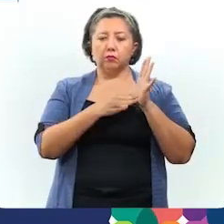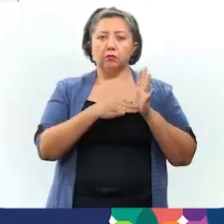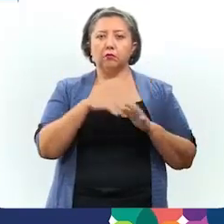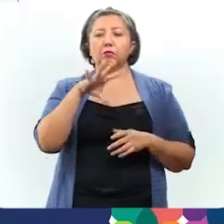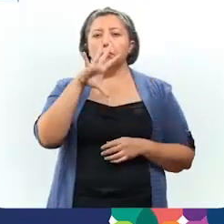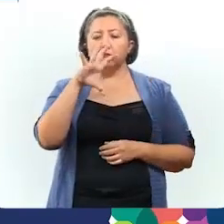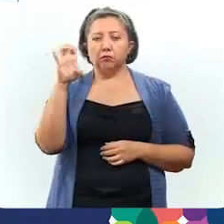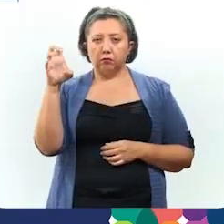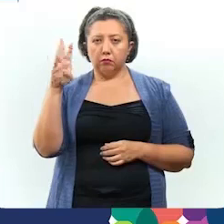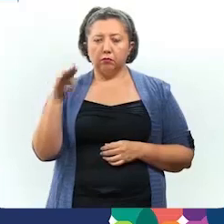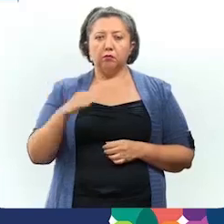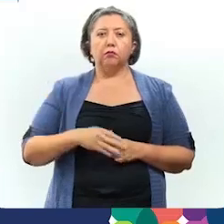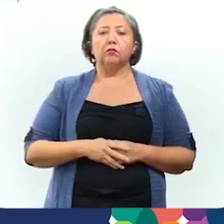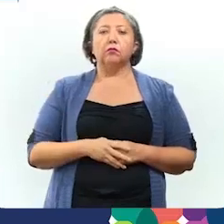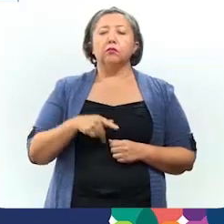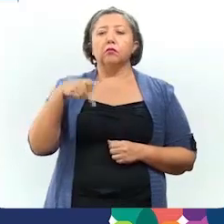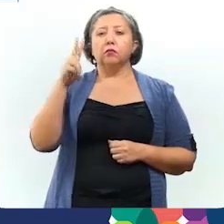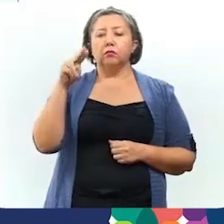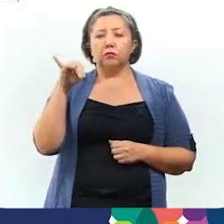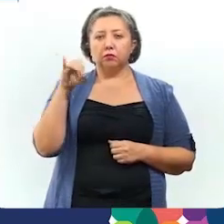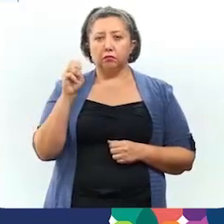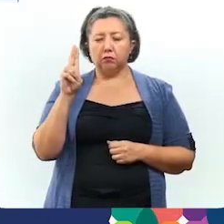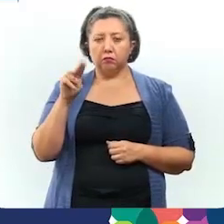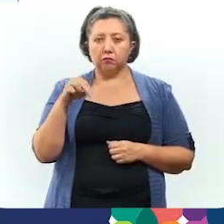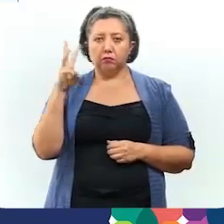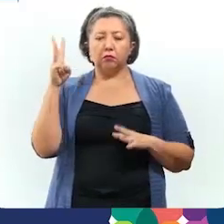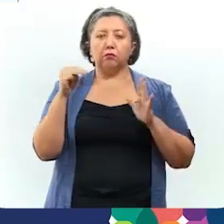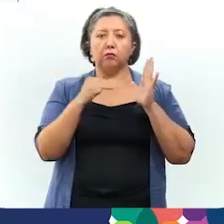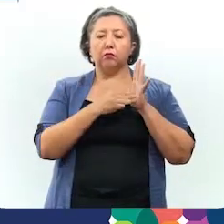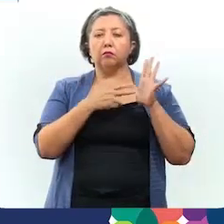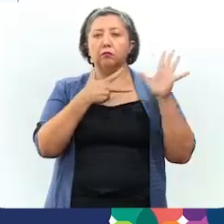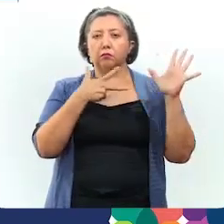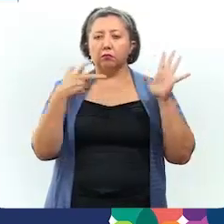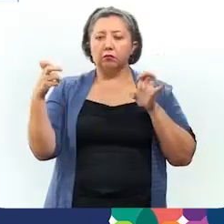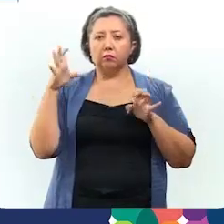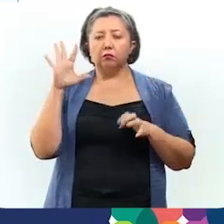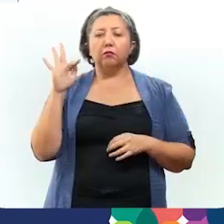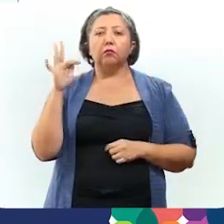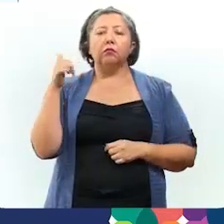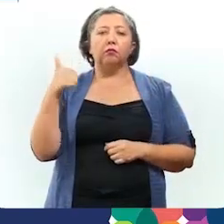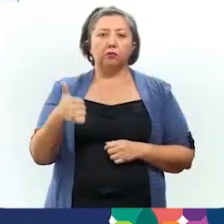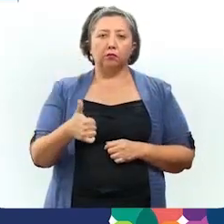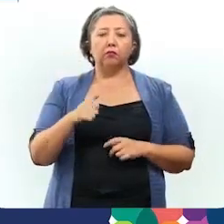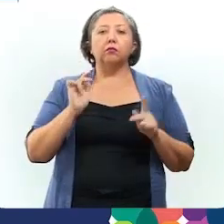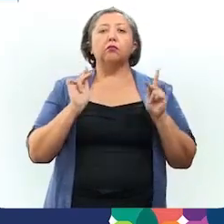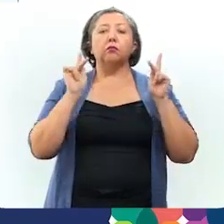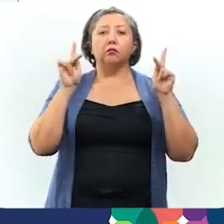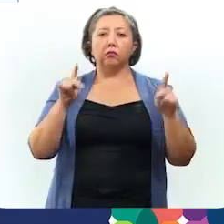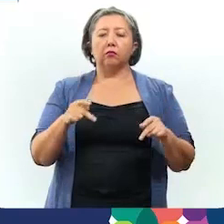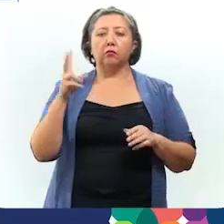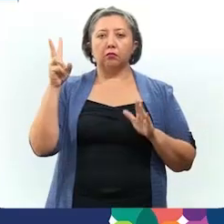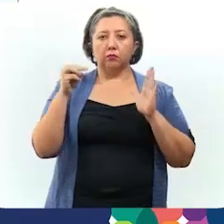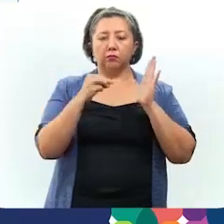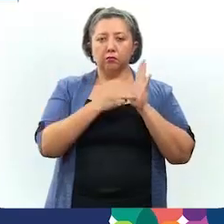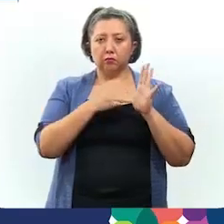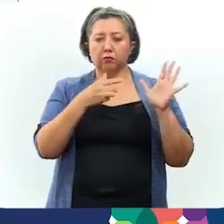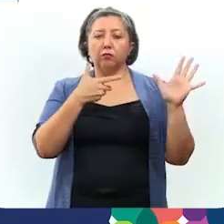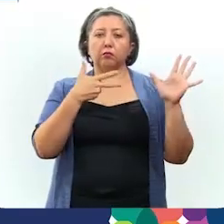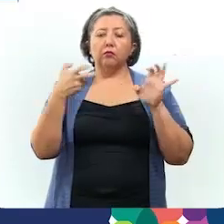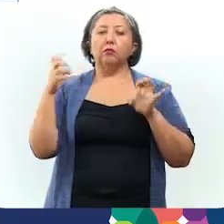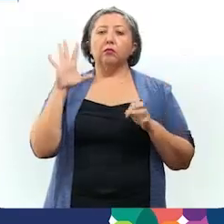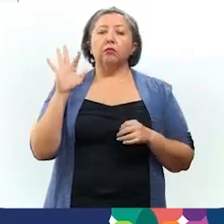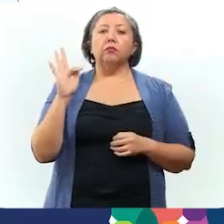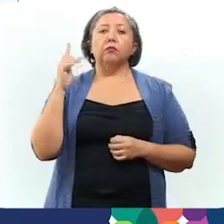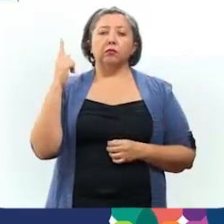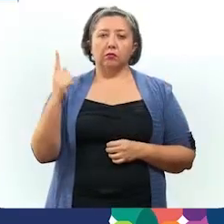quinientos noventa, Canasim, tres mil ochocientos cuarenta y seis, Progreso, dos mil ochocientos